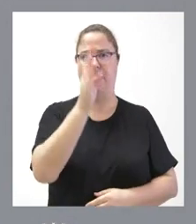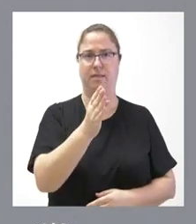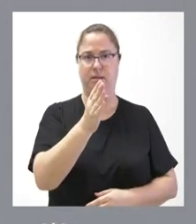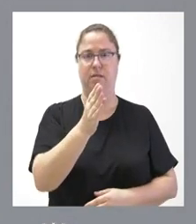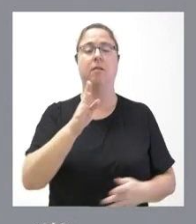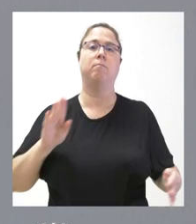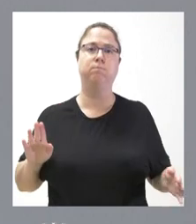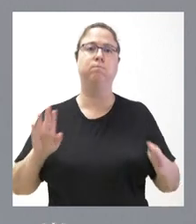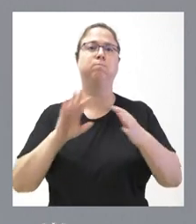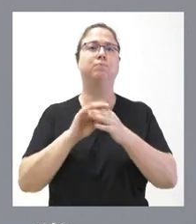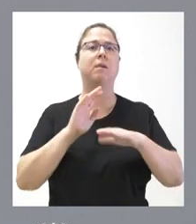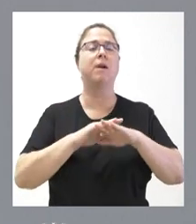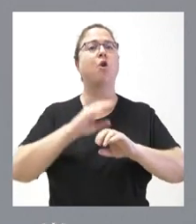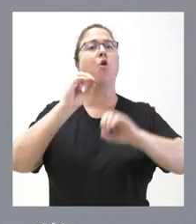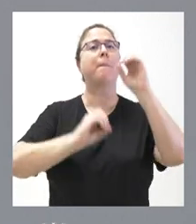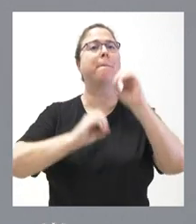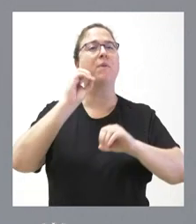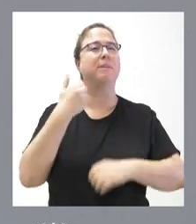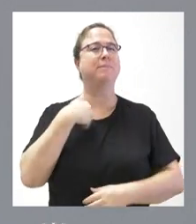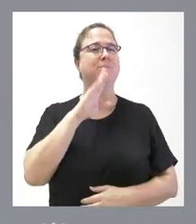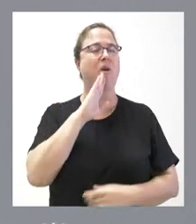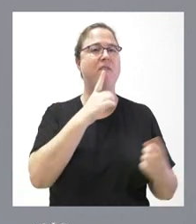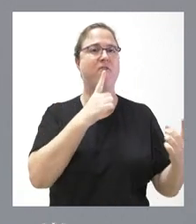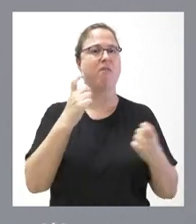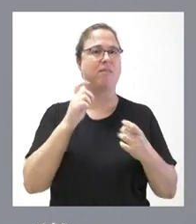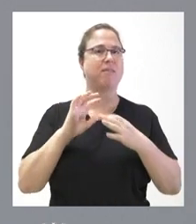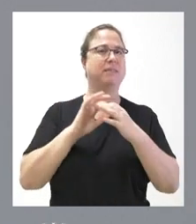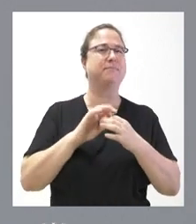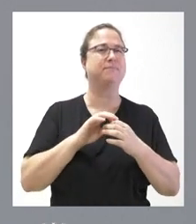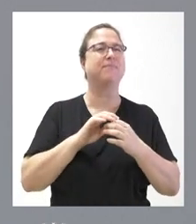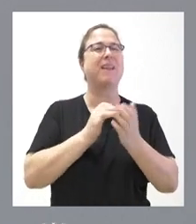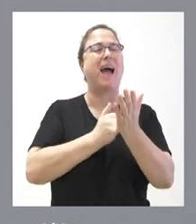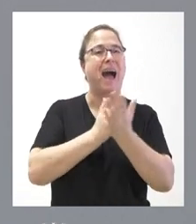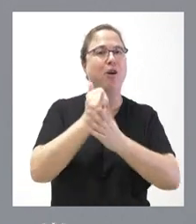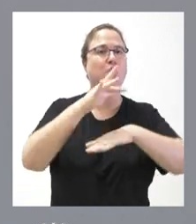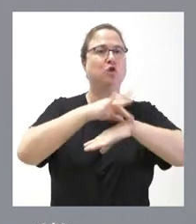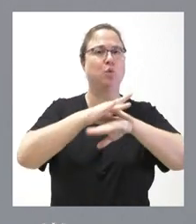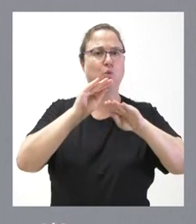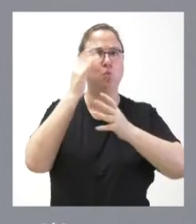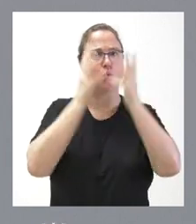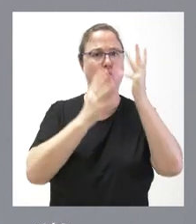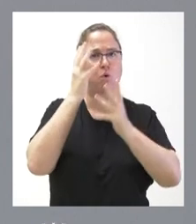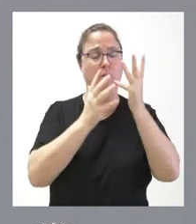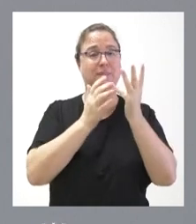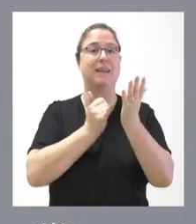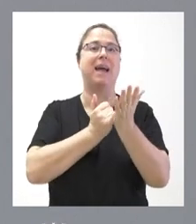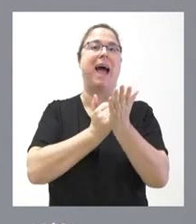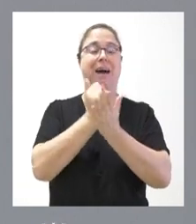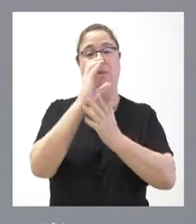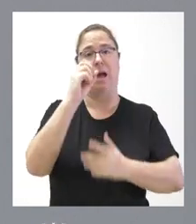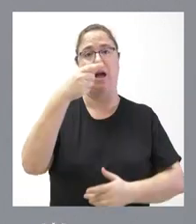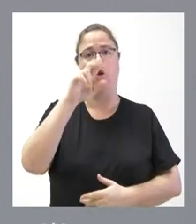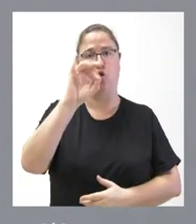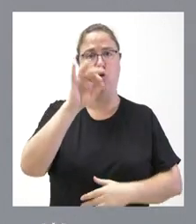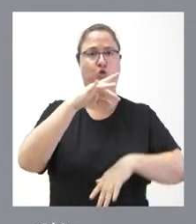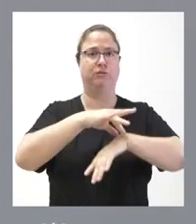vinculado al porcentaje que faltaba respecto de lo que Agroseguro calculara. En el momento en que Agroseguro vaya avanzando en las